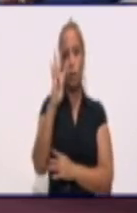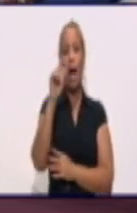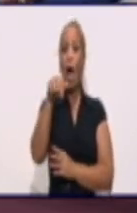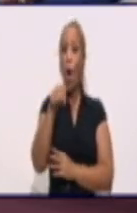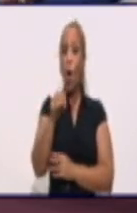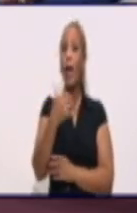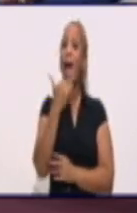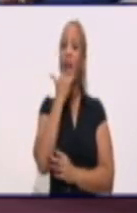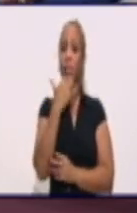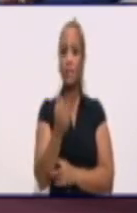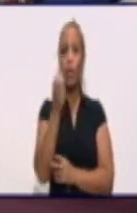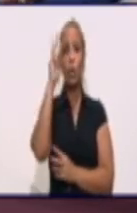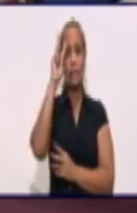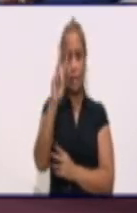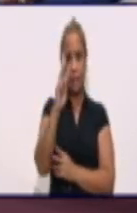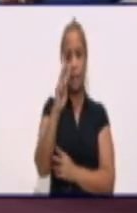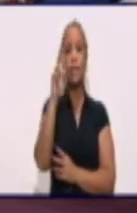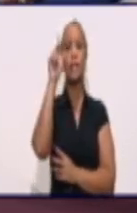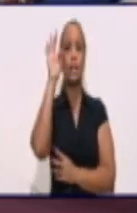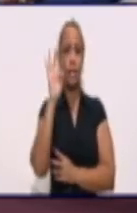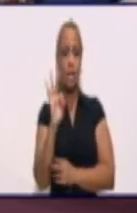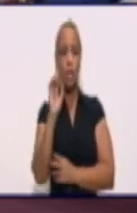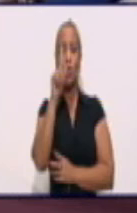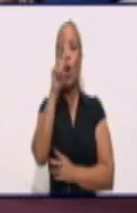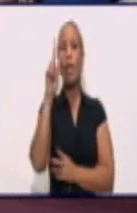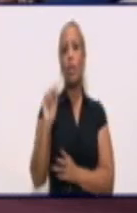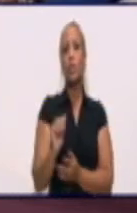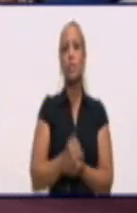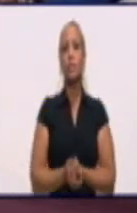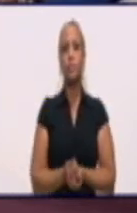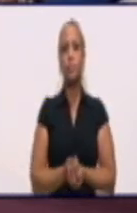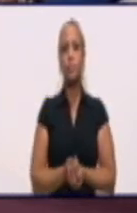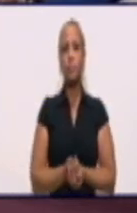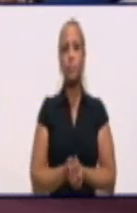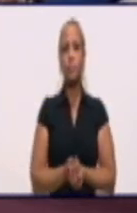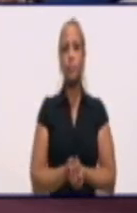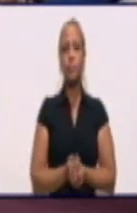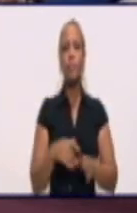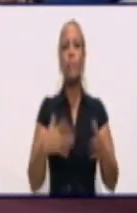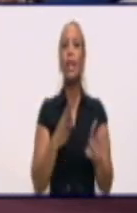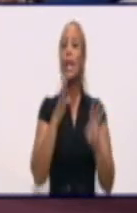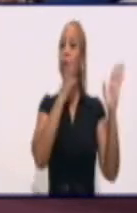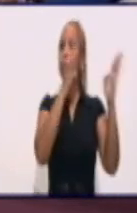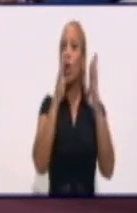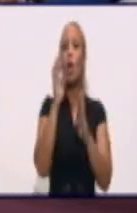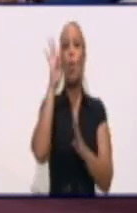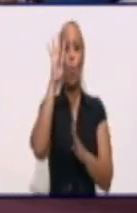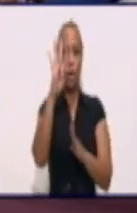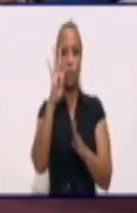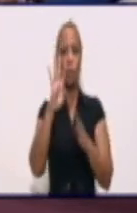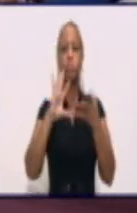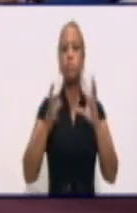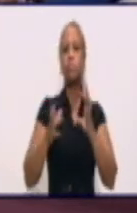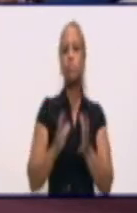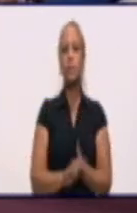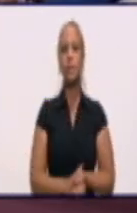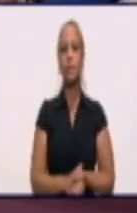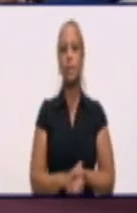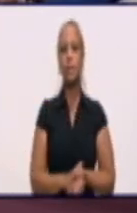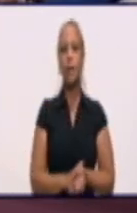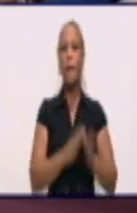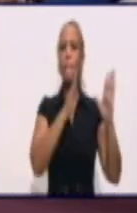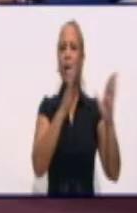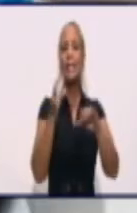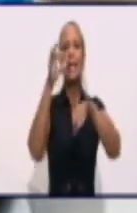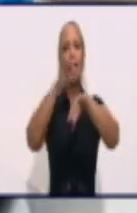De 12 a 4 de la tarde el bloque 4, que lo conforma el parte